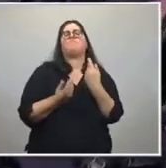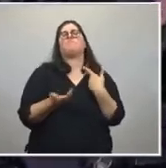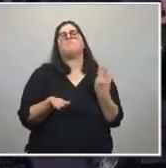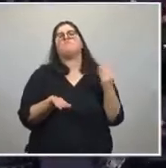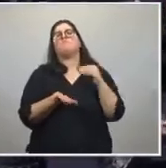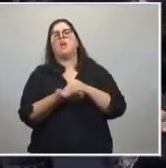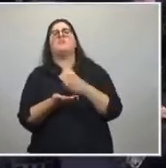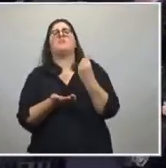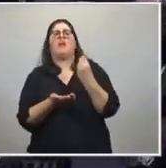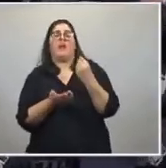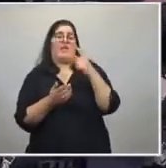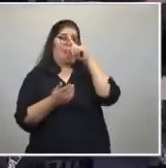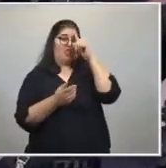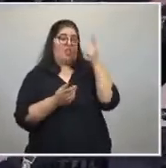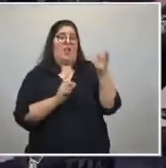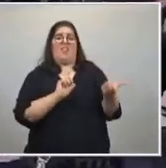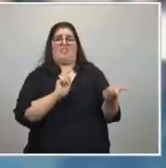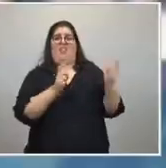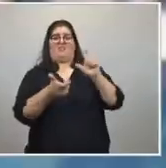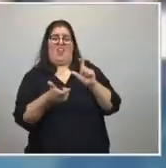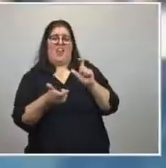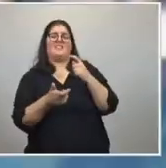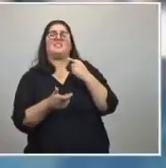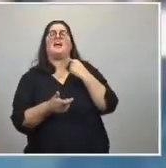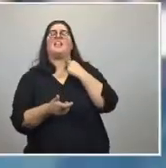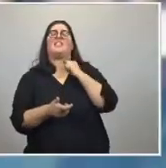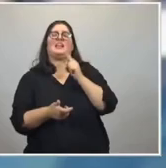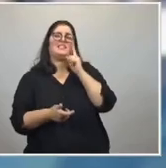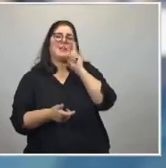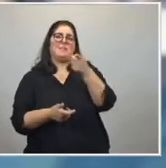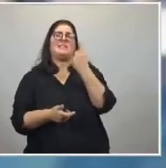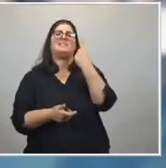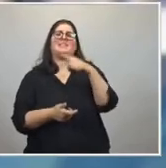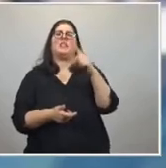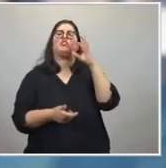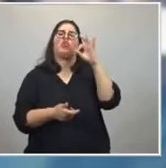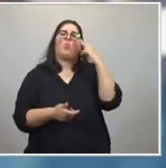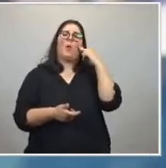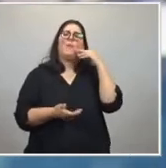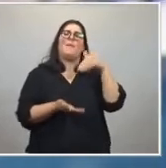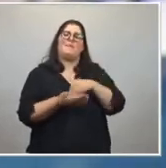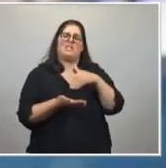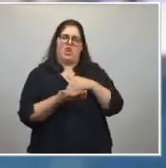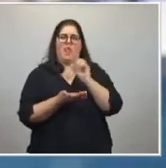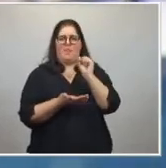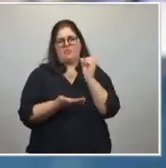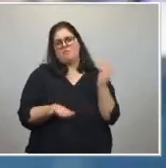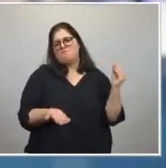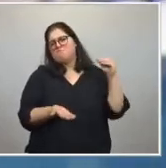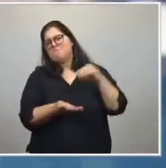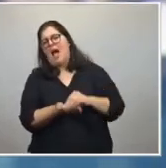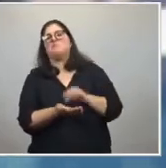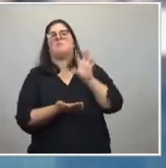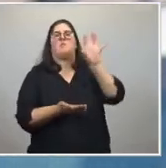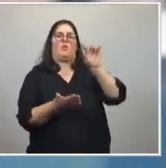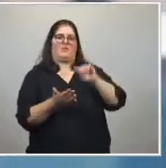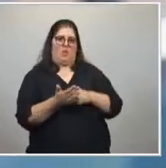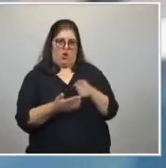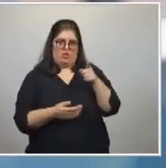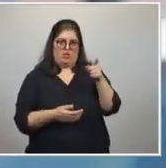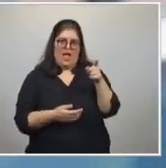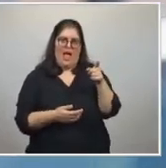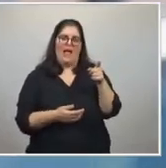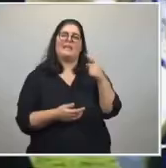transferencia nacional 13.129 millones de pesos más a la provincia de Buenos Aires